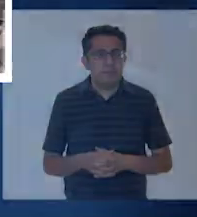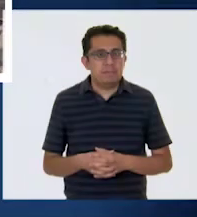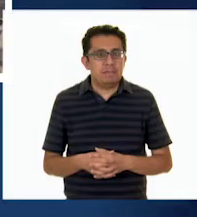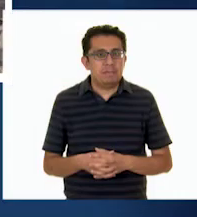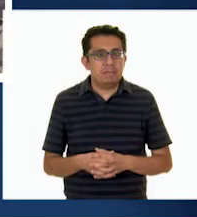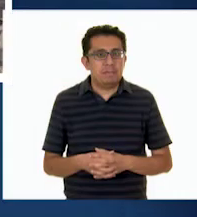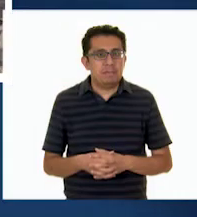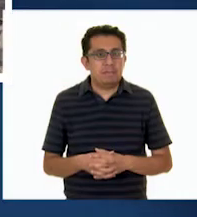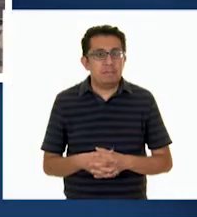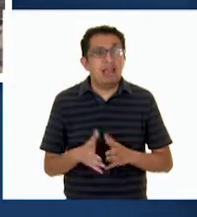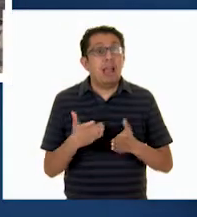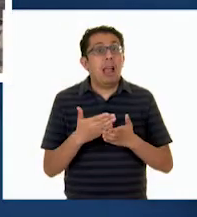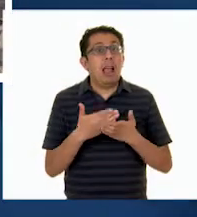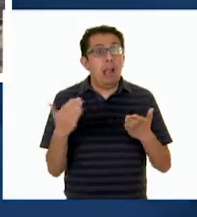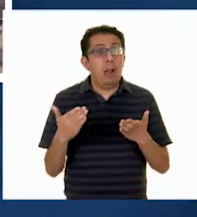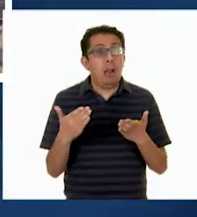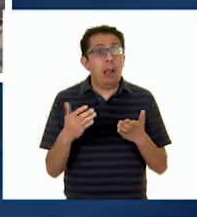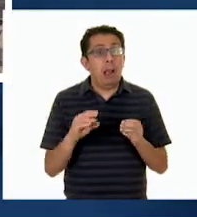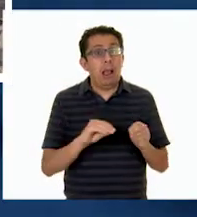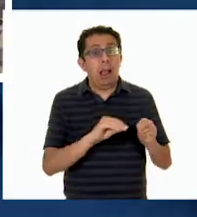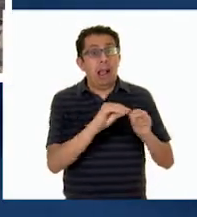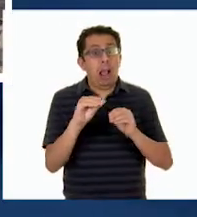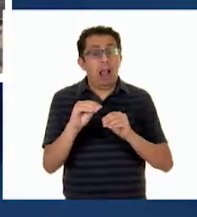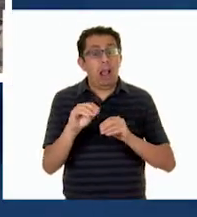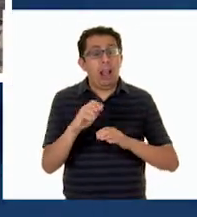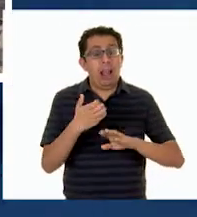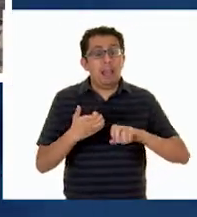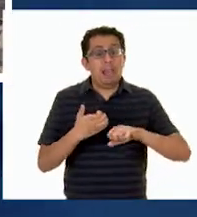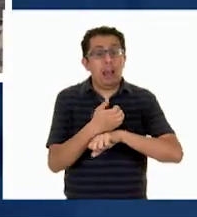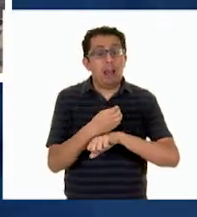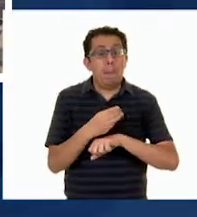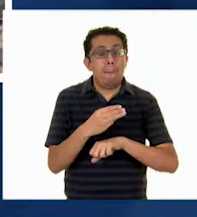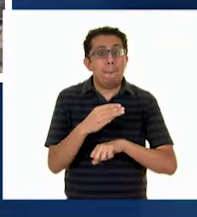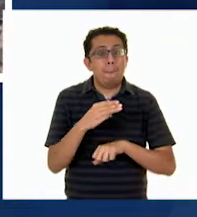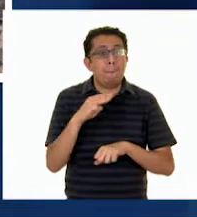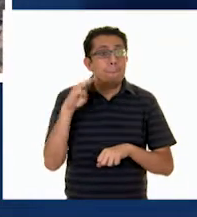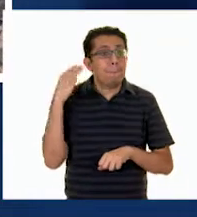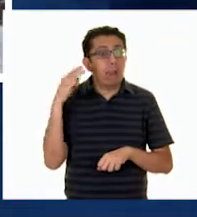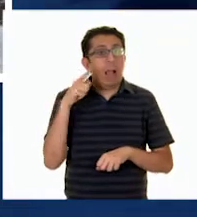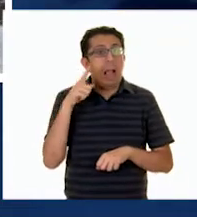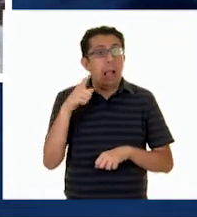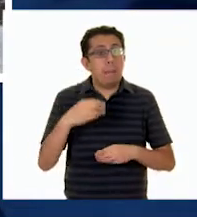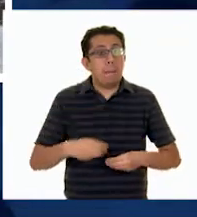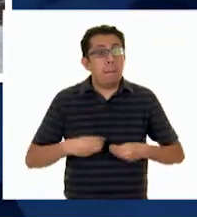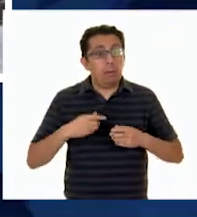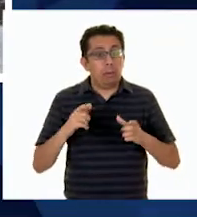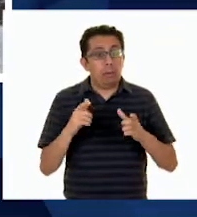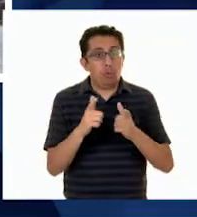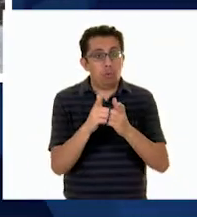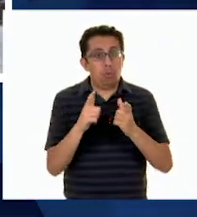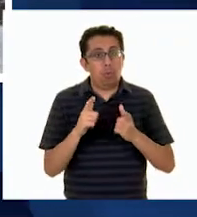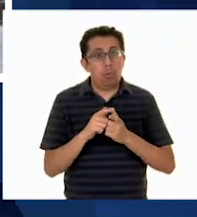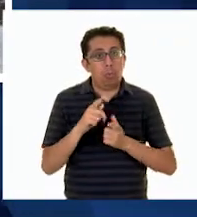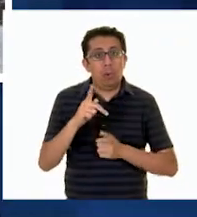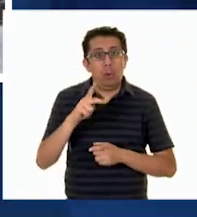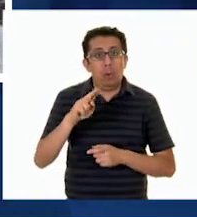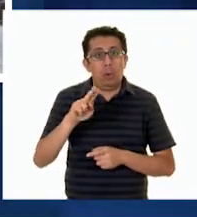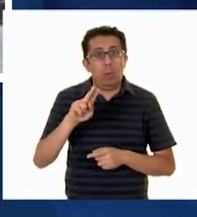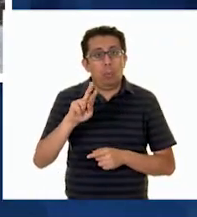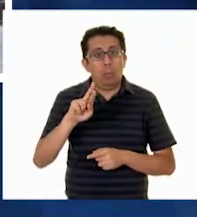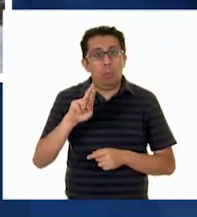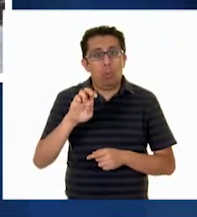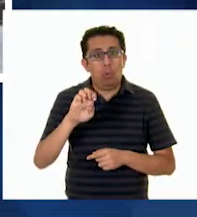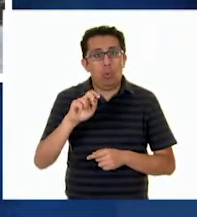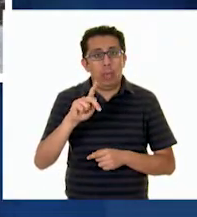Y ahora nos vamos Hasta el estado de Michoacán De donde son originarios Los Purépechas Ellos habitan sobre todo En la región